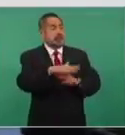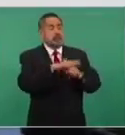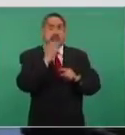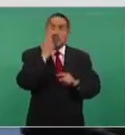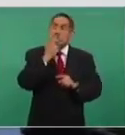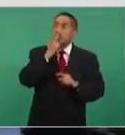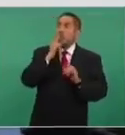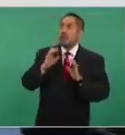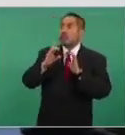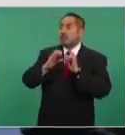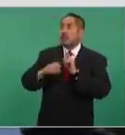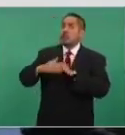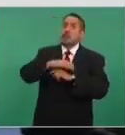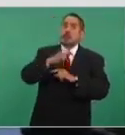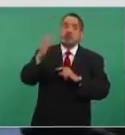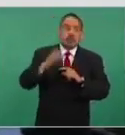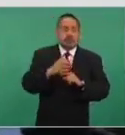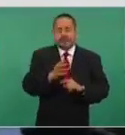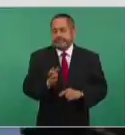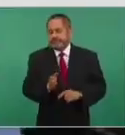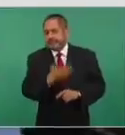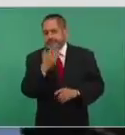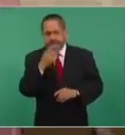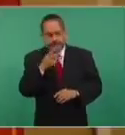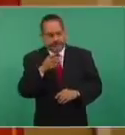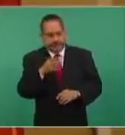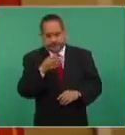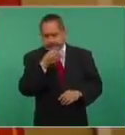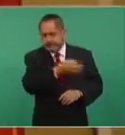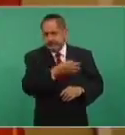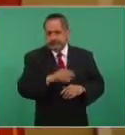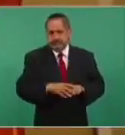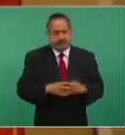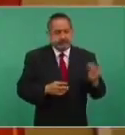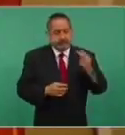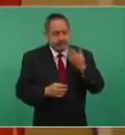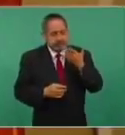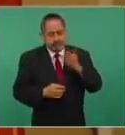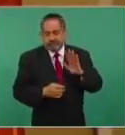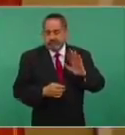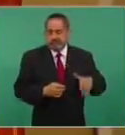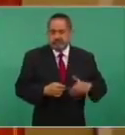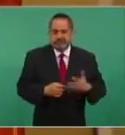conservadores que no nos ven con buenos ojos.